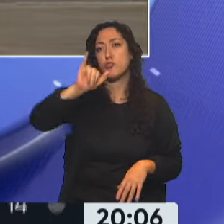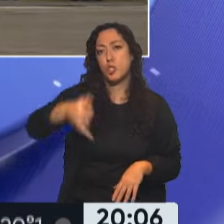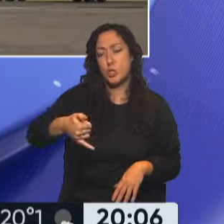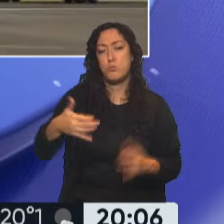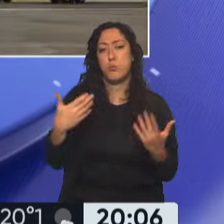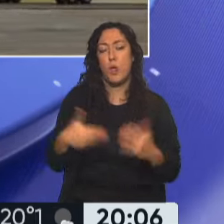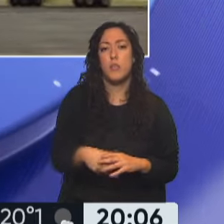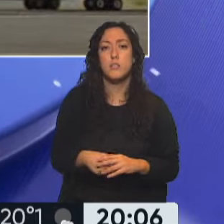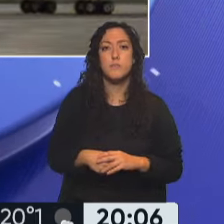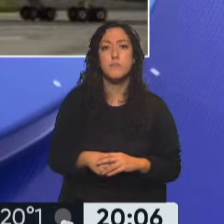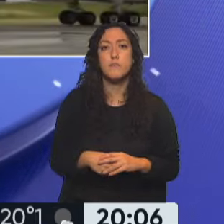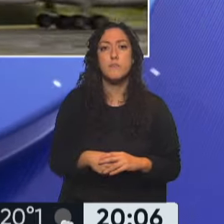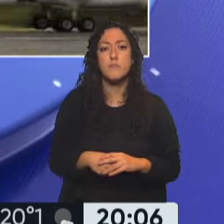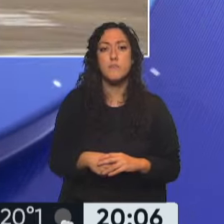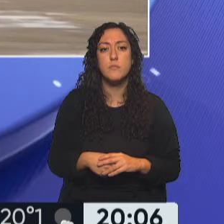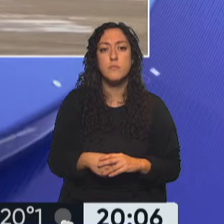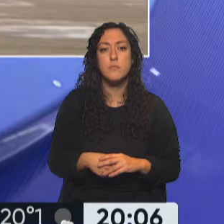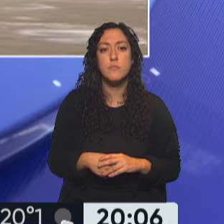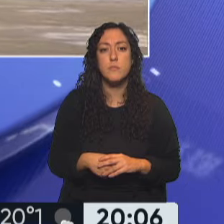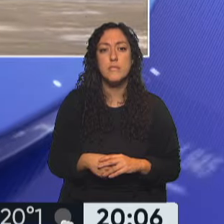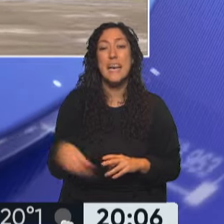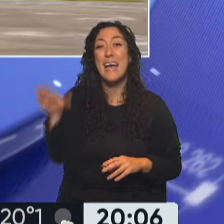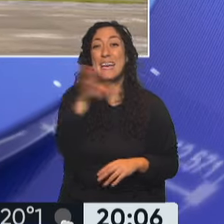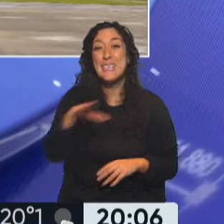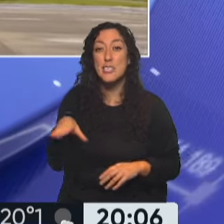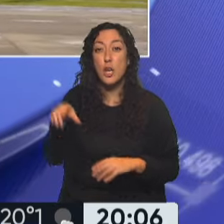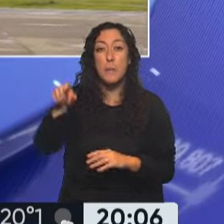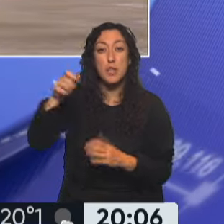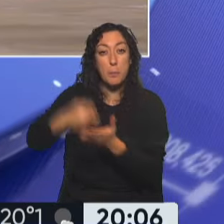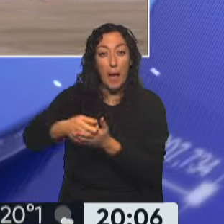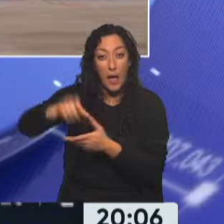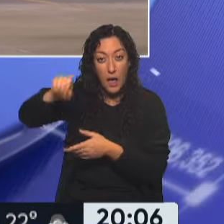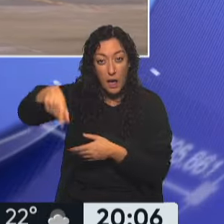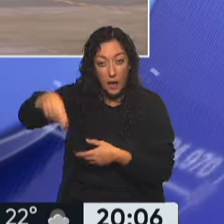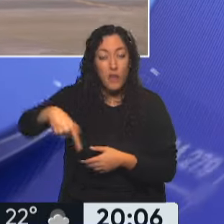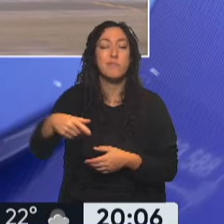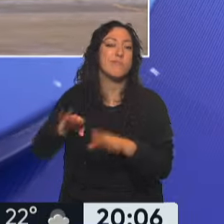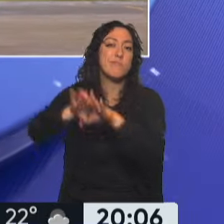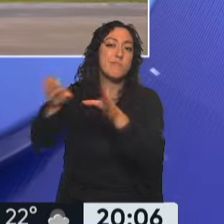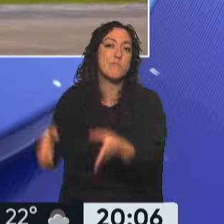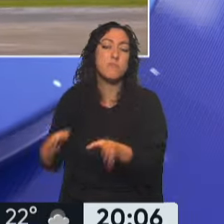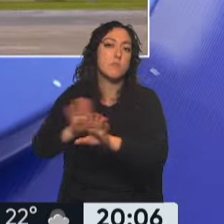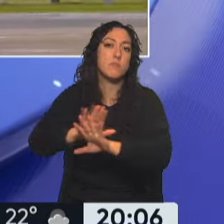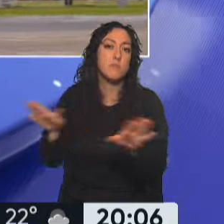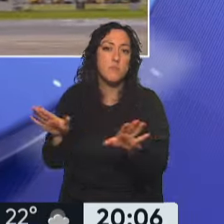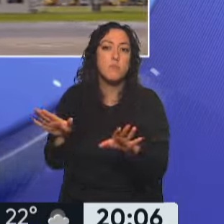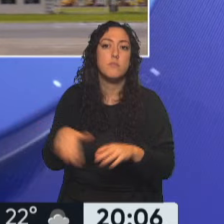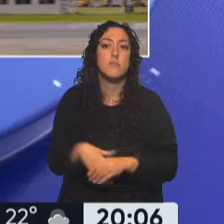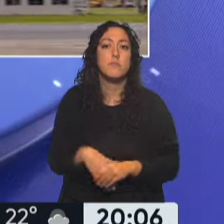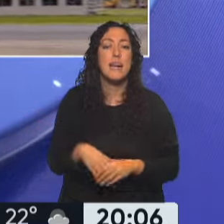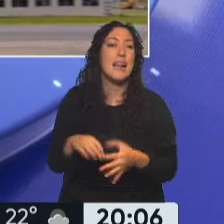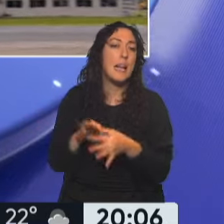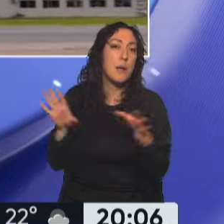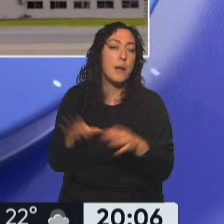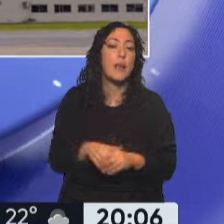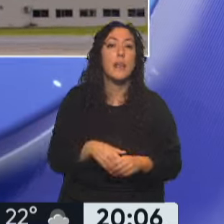situación. En cuanto al estacionamiento medido, queda liberado, y en cuanto a la ecovici, se va a poder